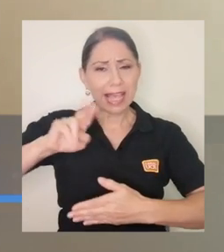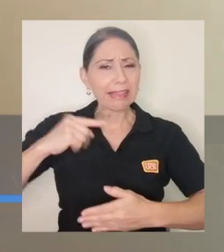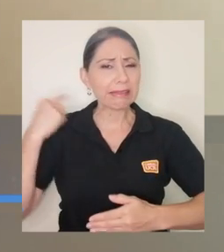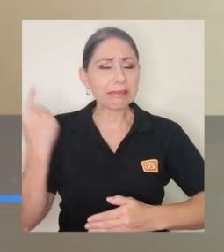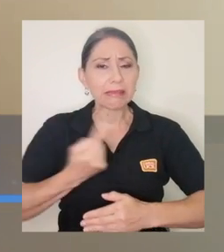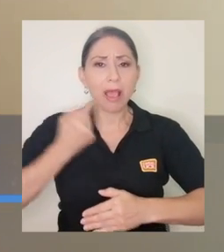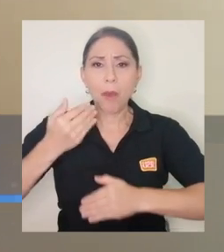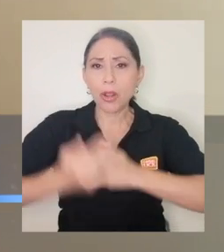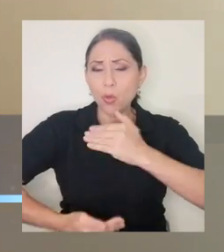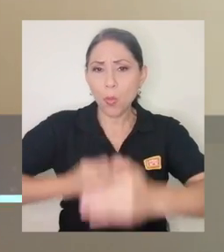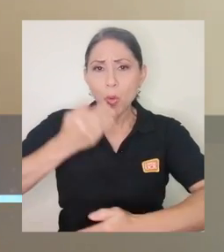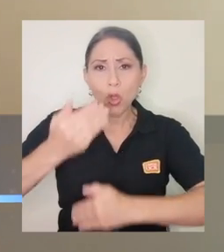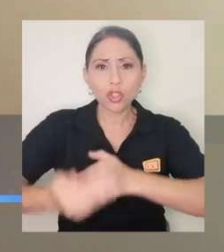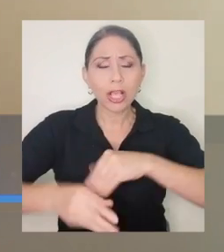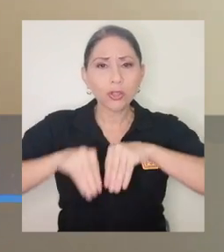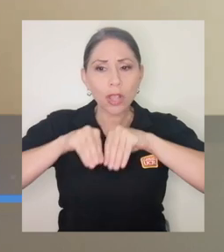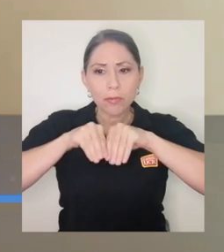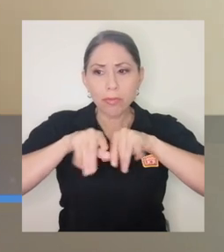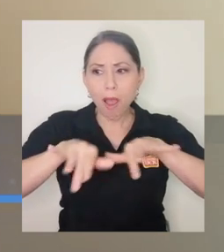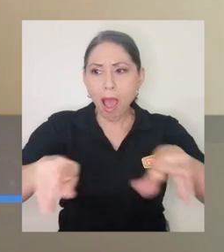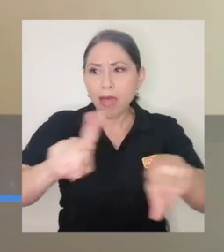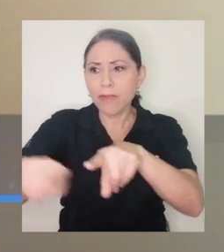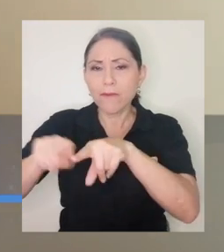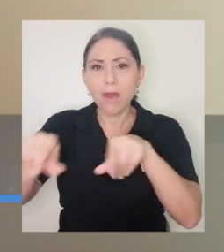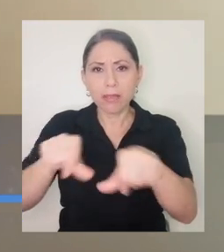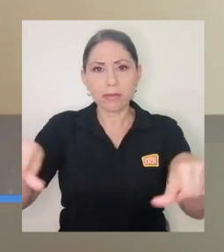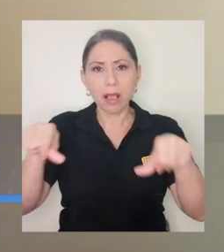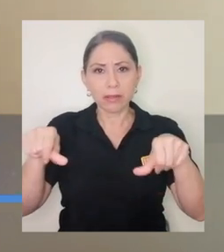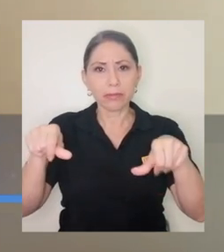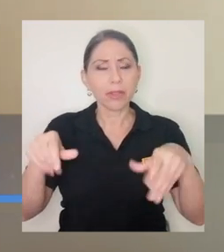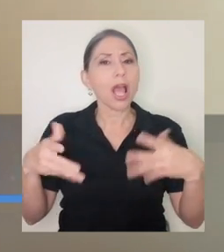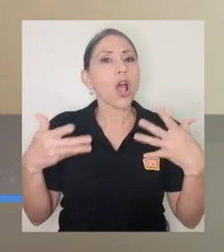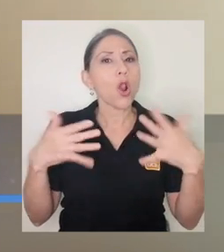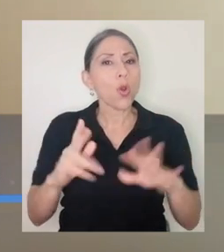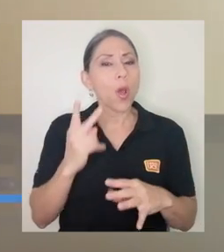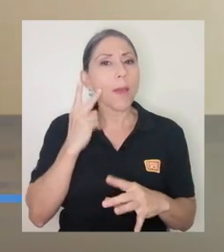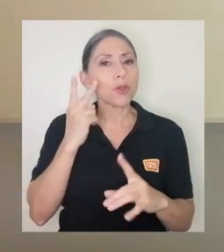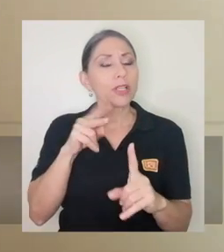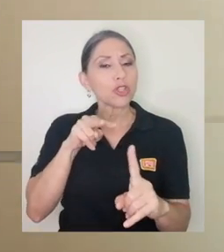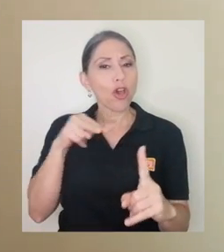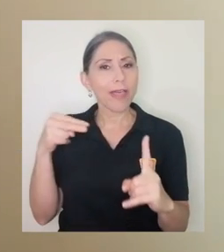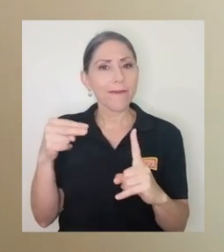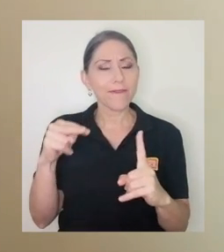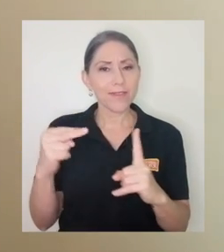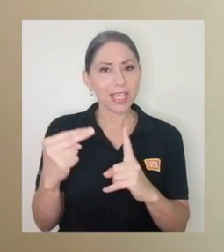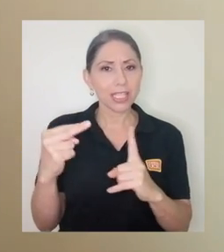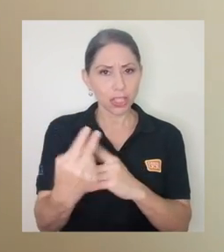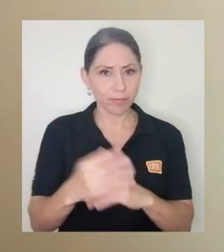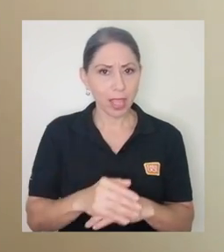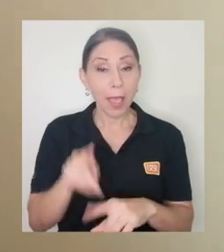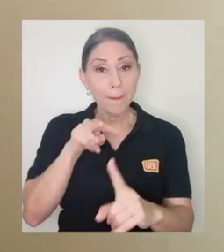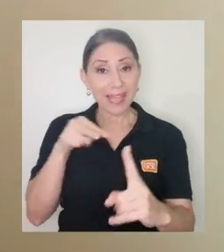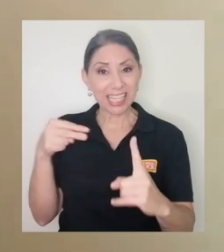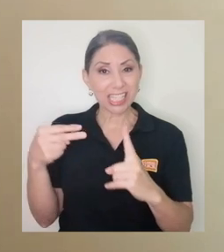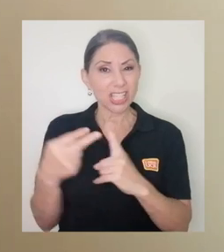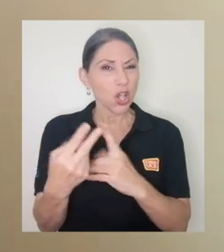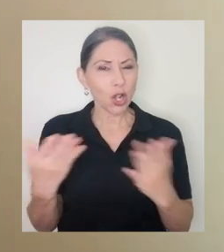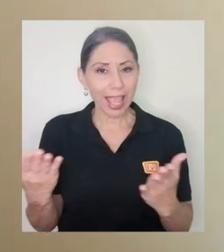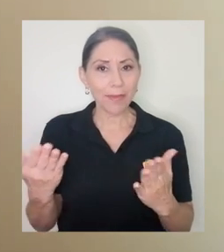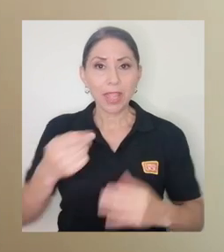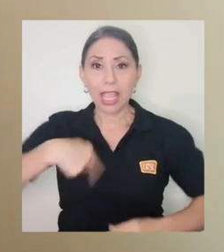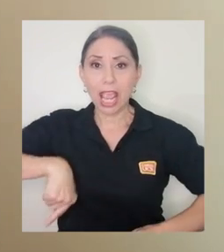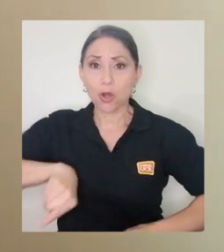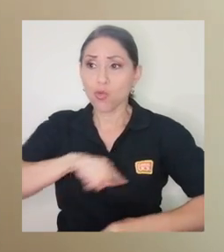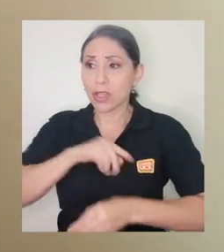transversal. Entonces, lo hemos visto desde la visión que se tuvo también de formar a nuestro